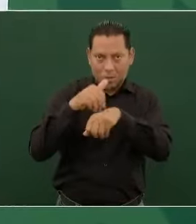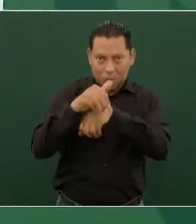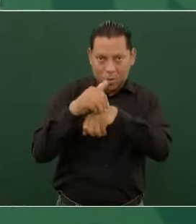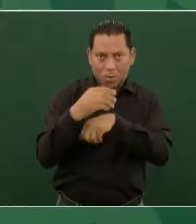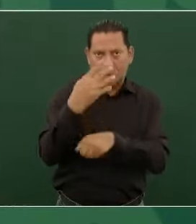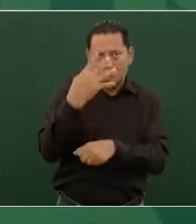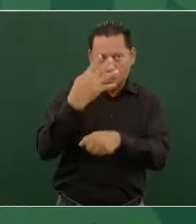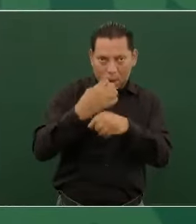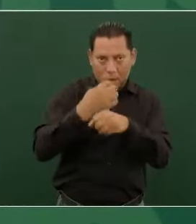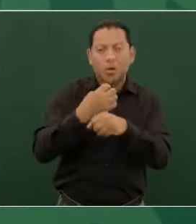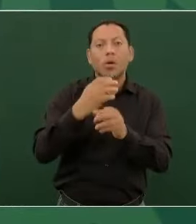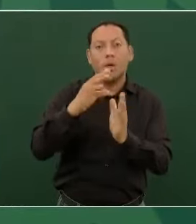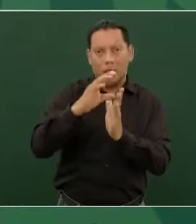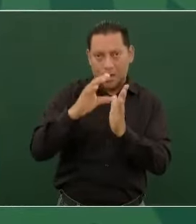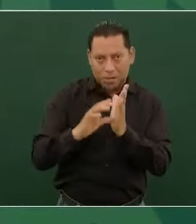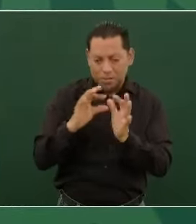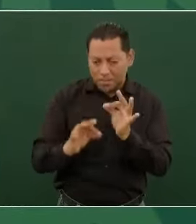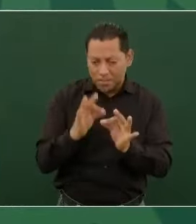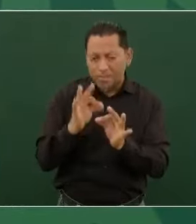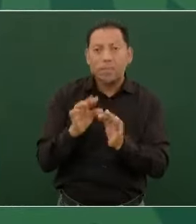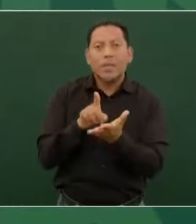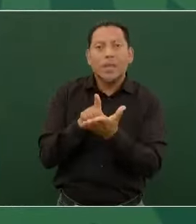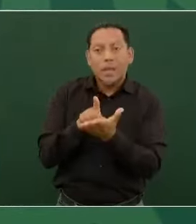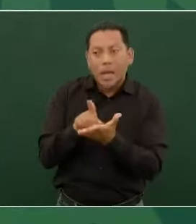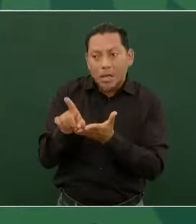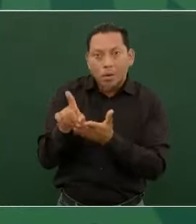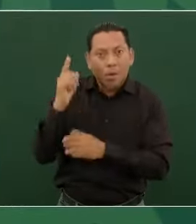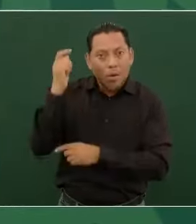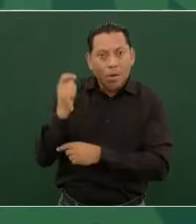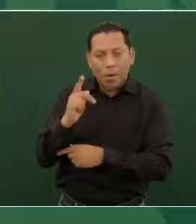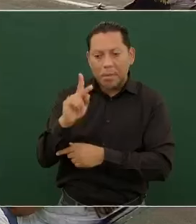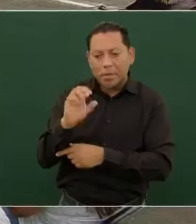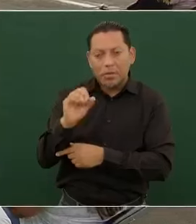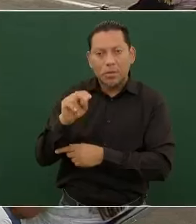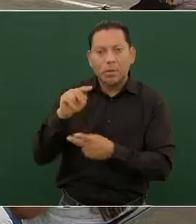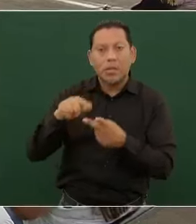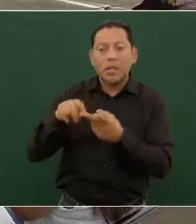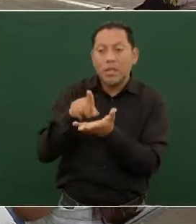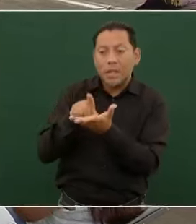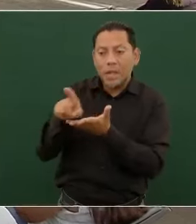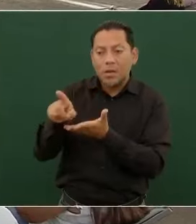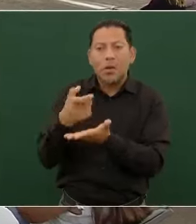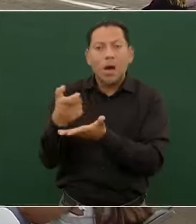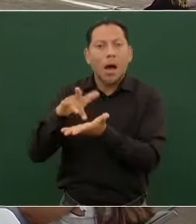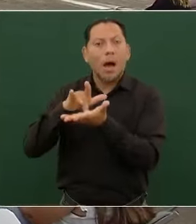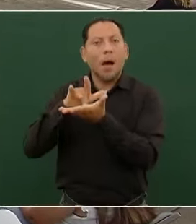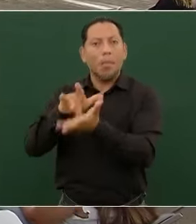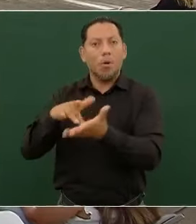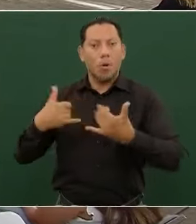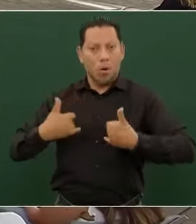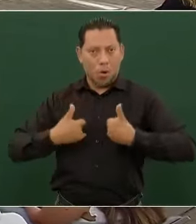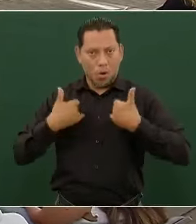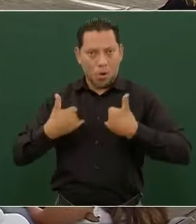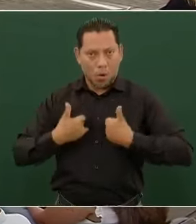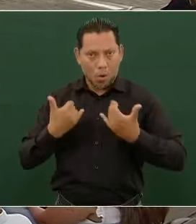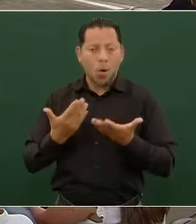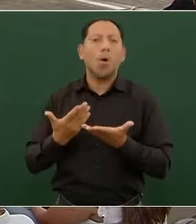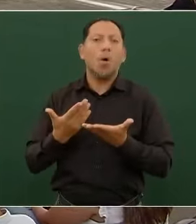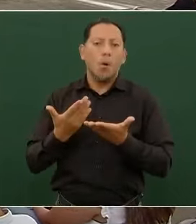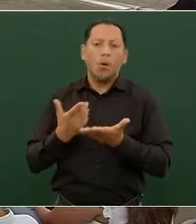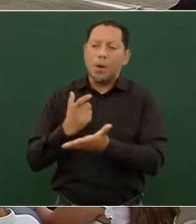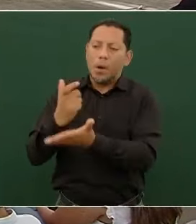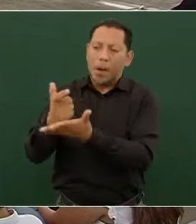Constitución. El derecho a la pensión, el derecho a las becas, el derecho a una